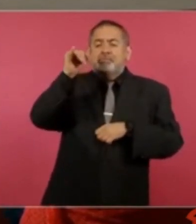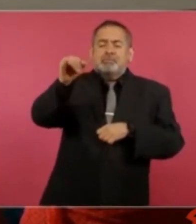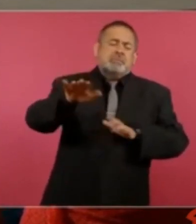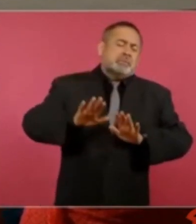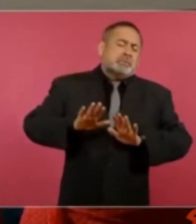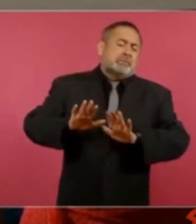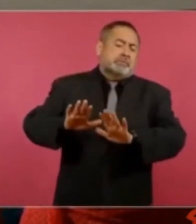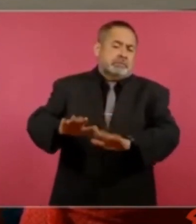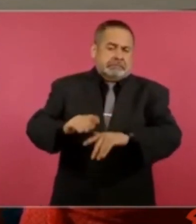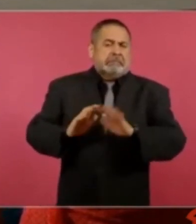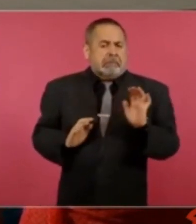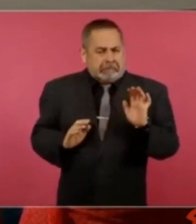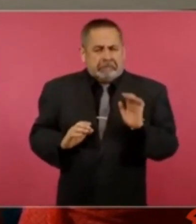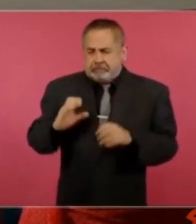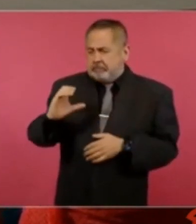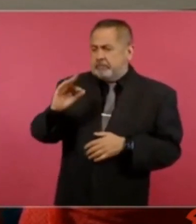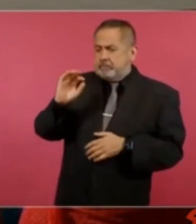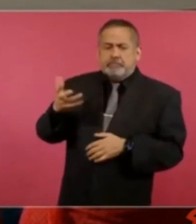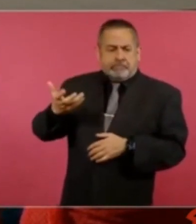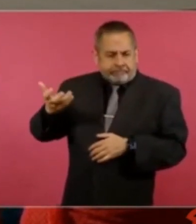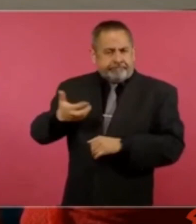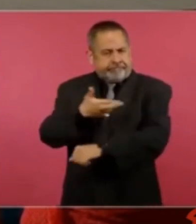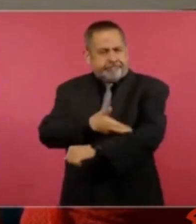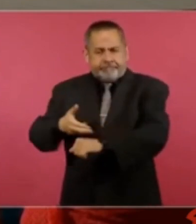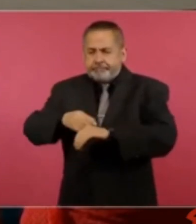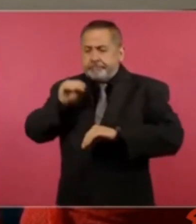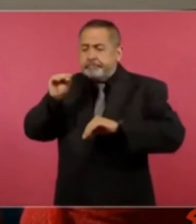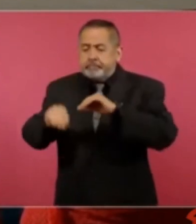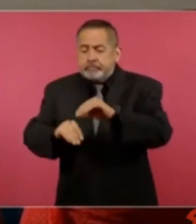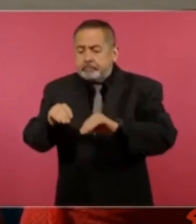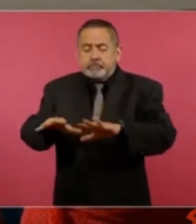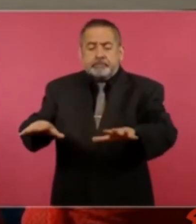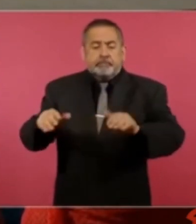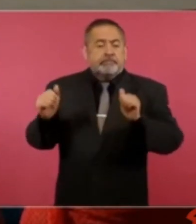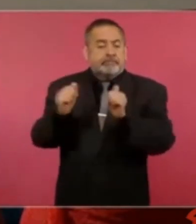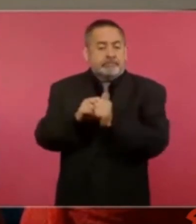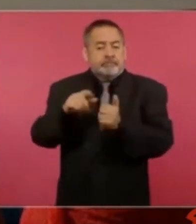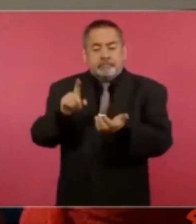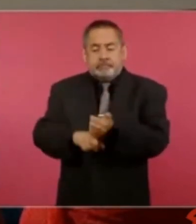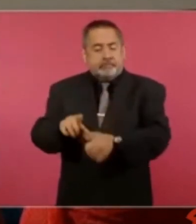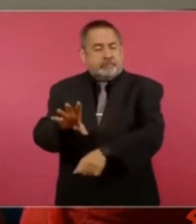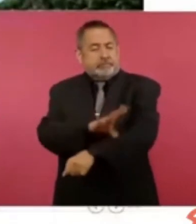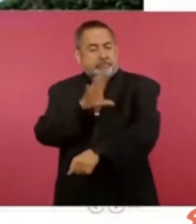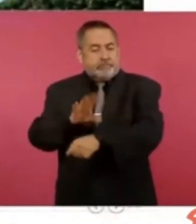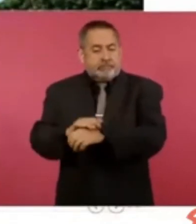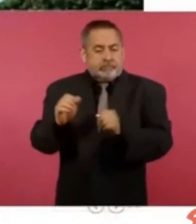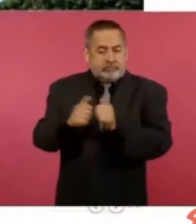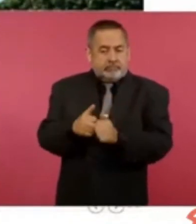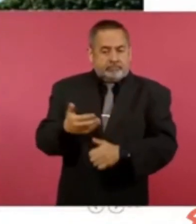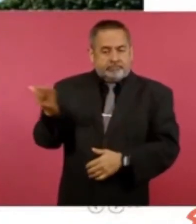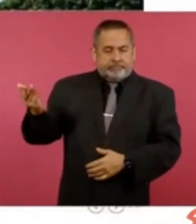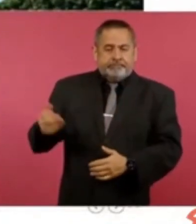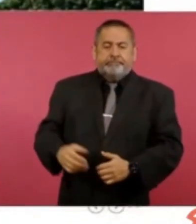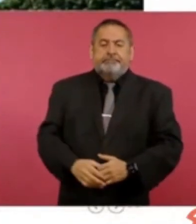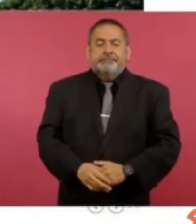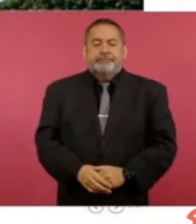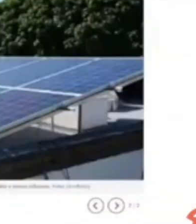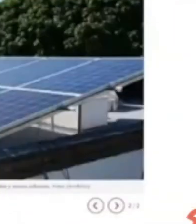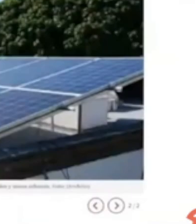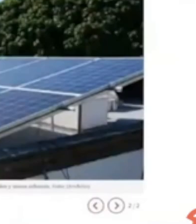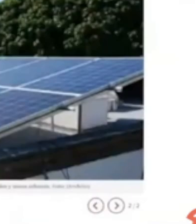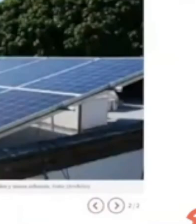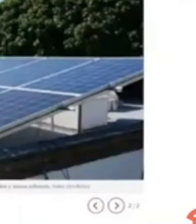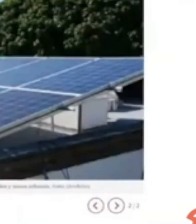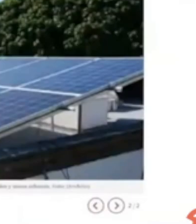marginación distantes de la red eléctrica, pero solo bajo modelos de electrificación coordinados con la Secretaría de